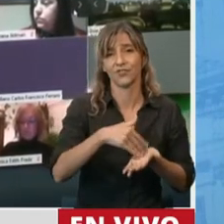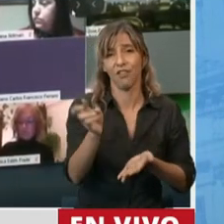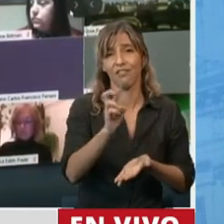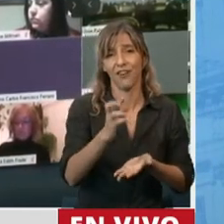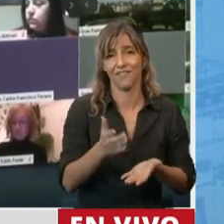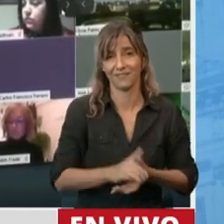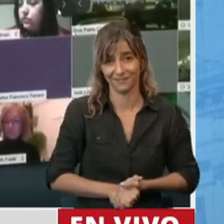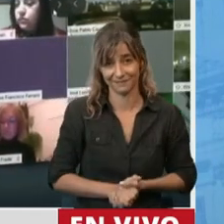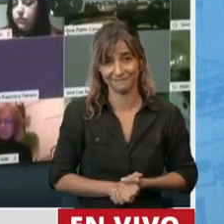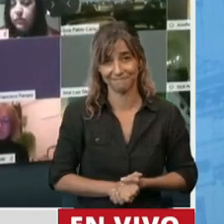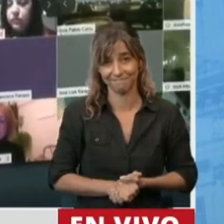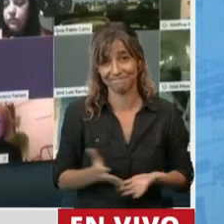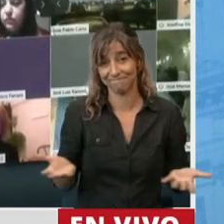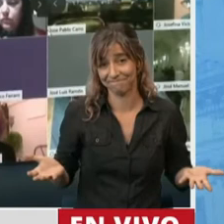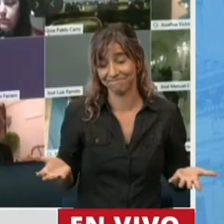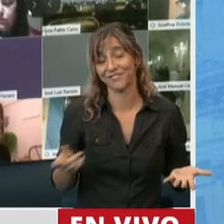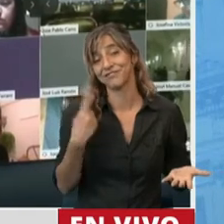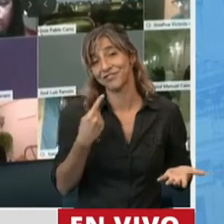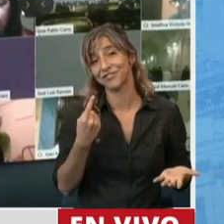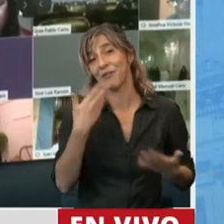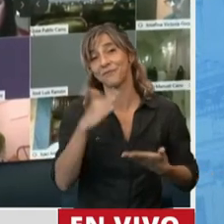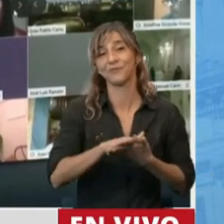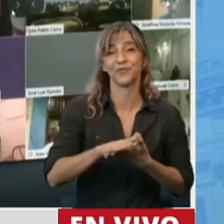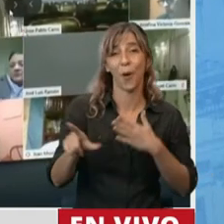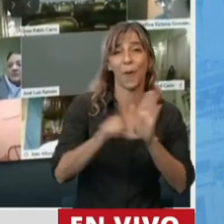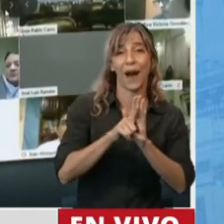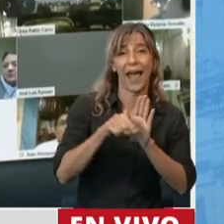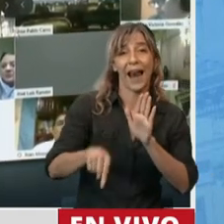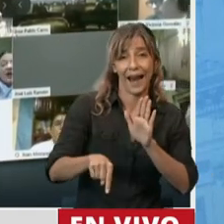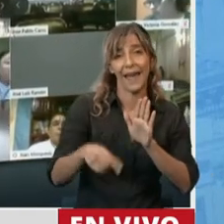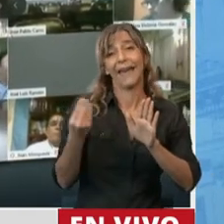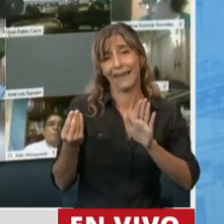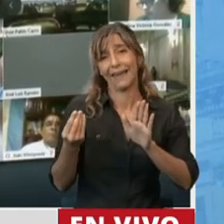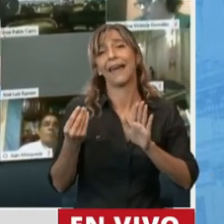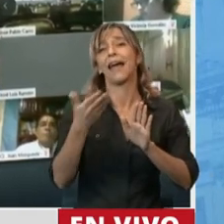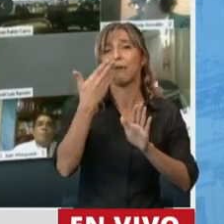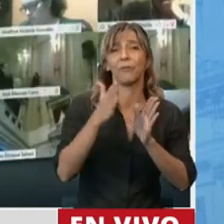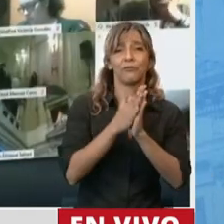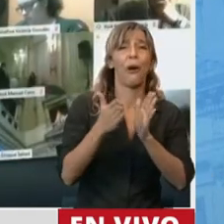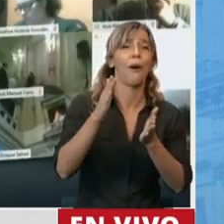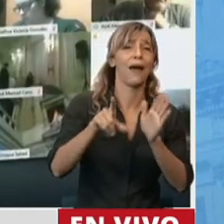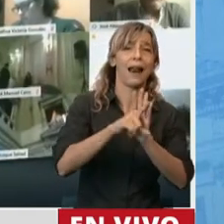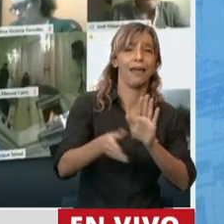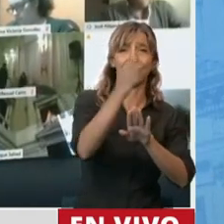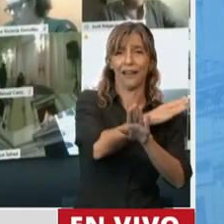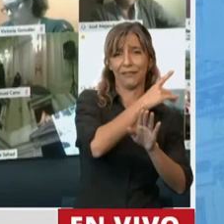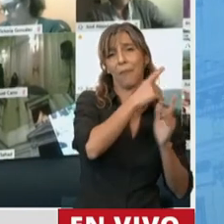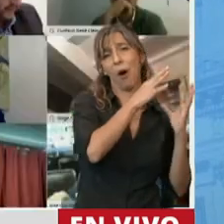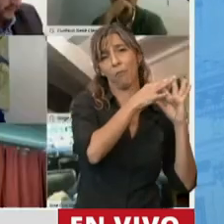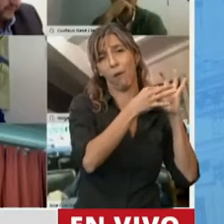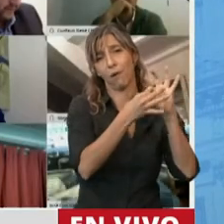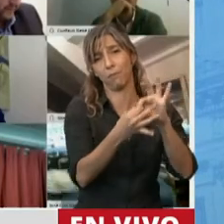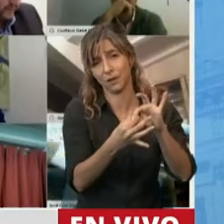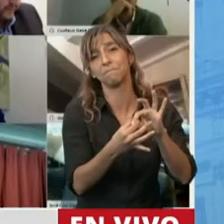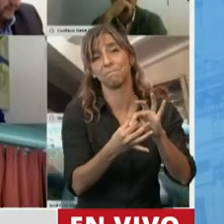beneficio. Por eso cuando hablamos de la ley de la economía del conocimiento y del software, los muchachos del software están presos de esta ley.